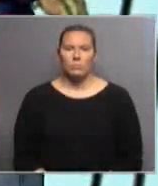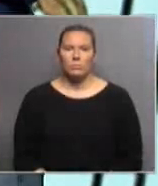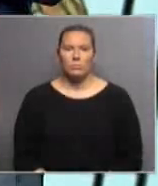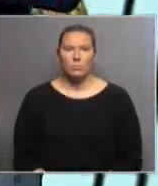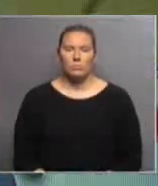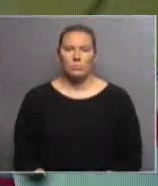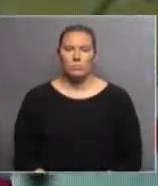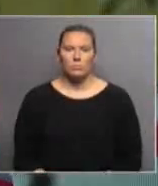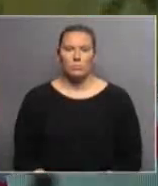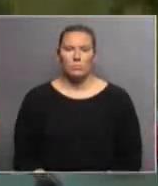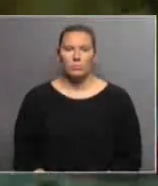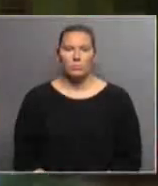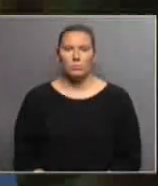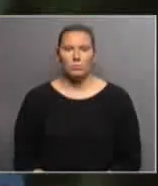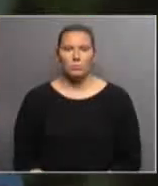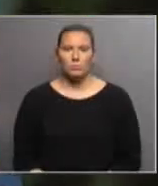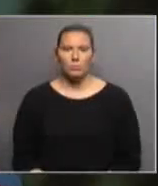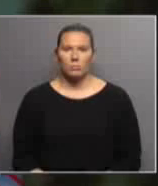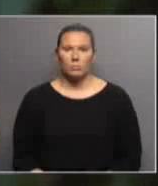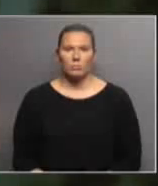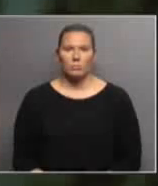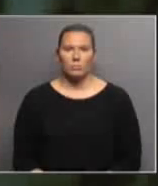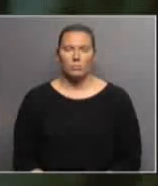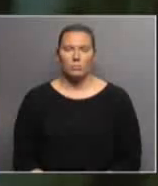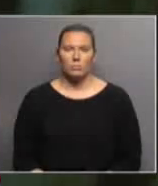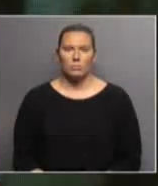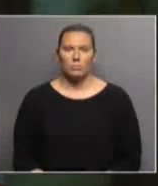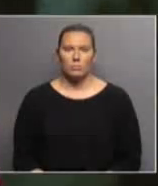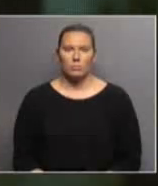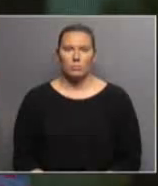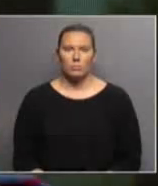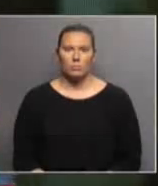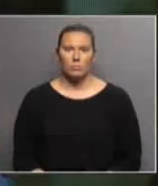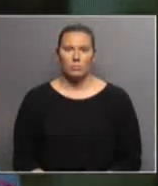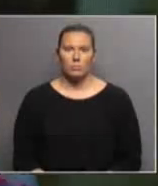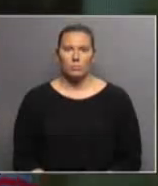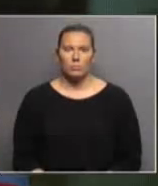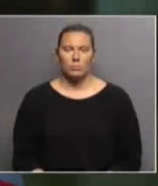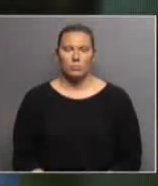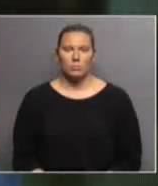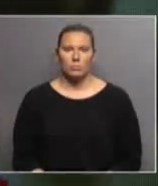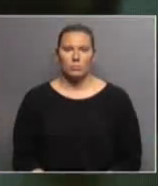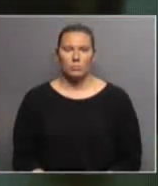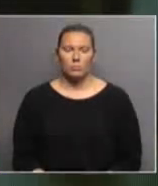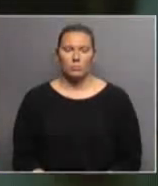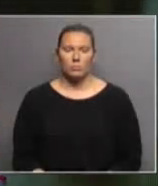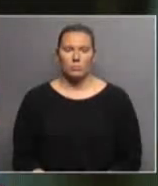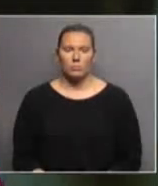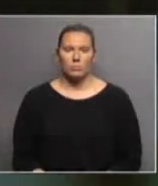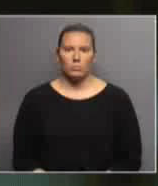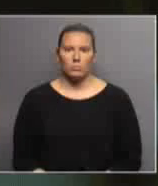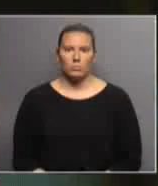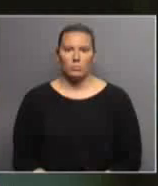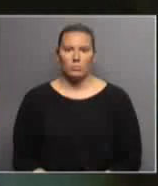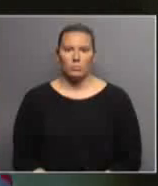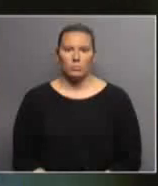sordos hay cuatro escuelas en todo el país de sordos, en Maldonado, Salto, Montevideo